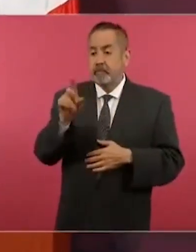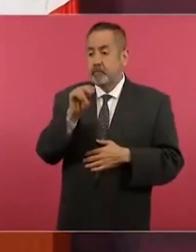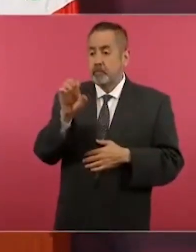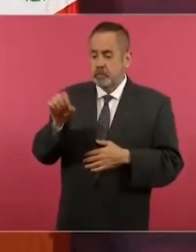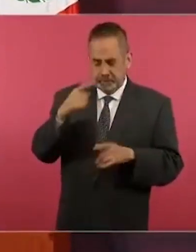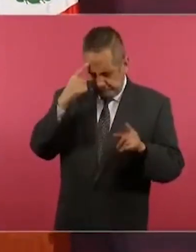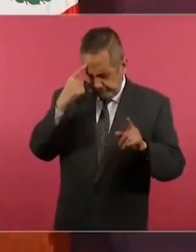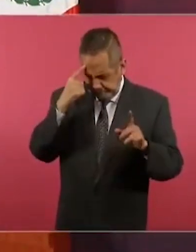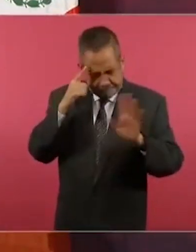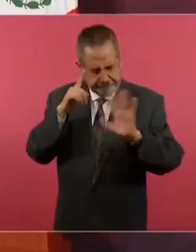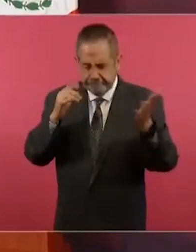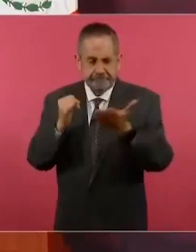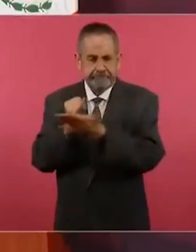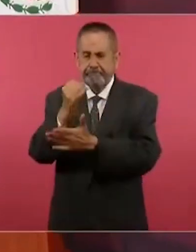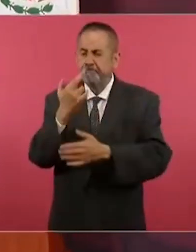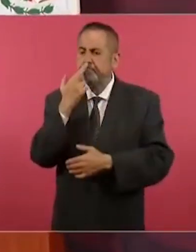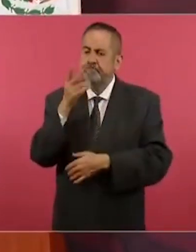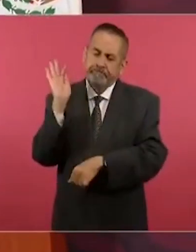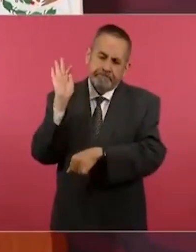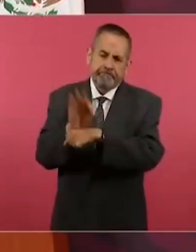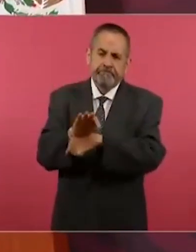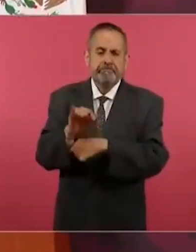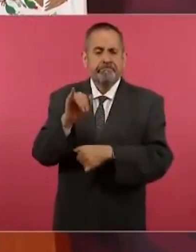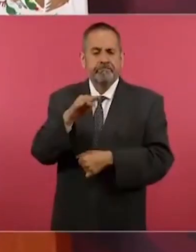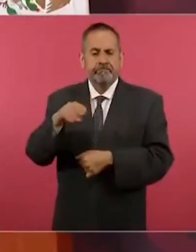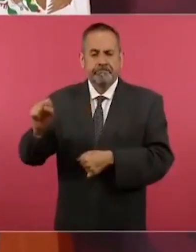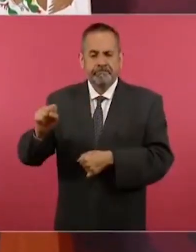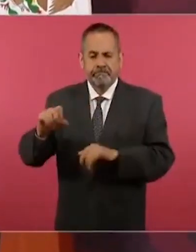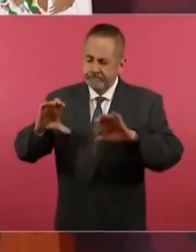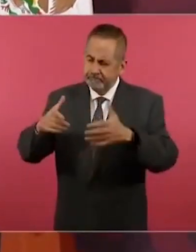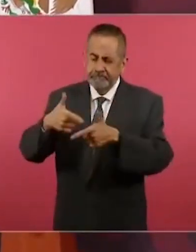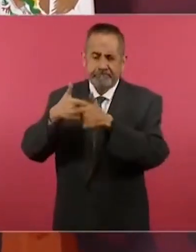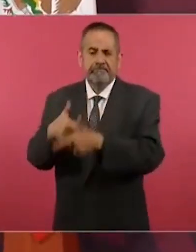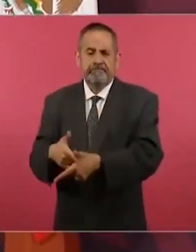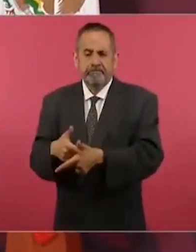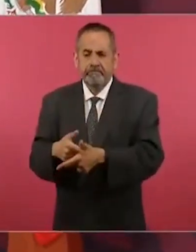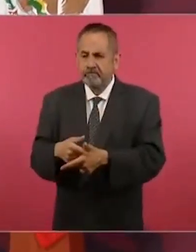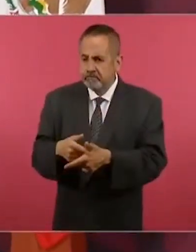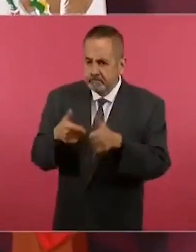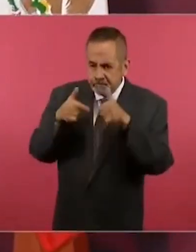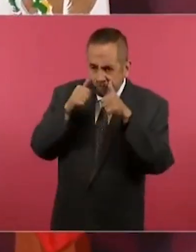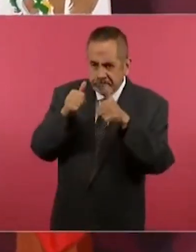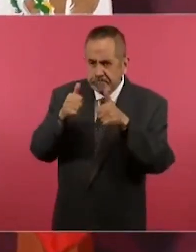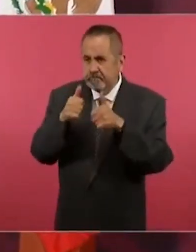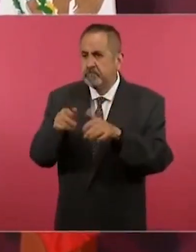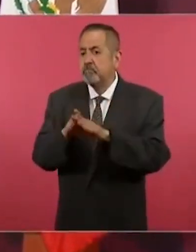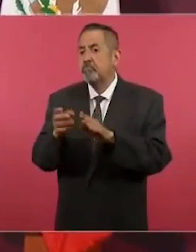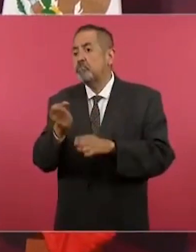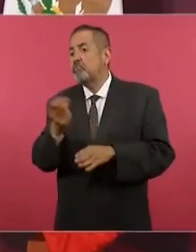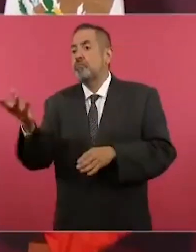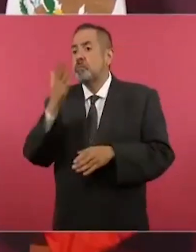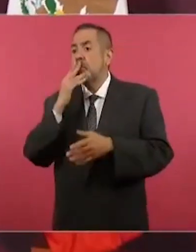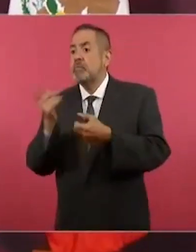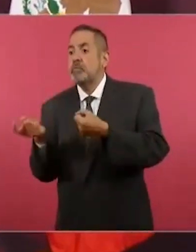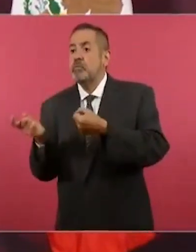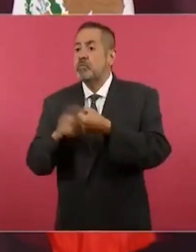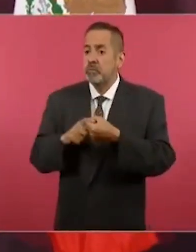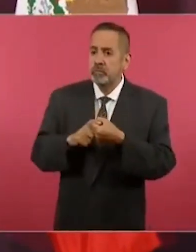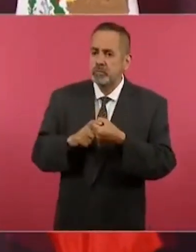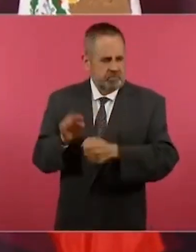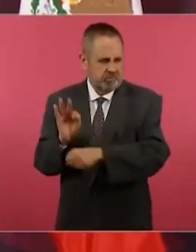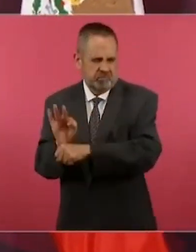salud a quienes no tienen seguridad social. Estamos hablando de la mitad